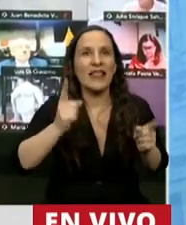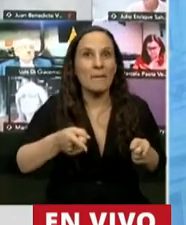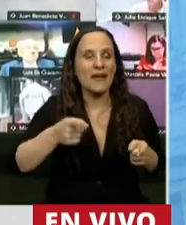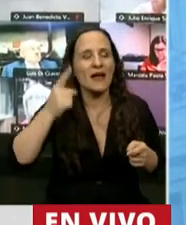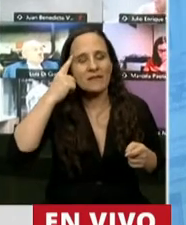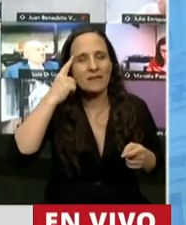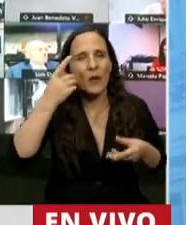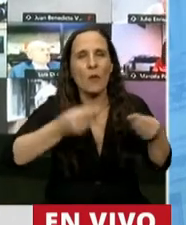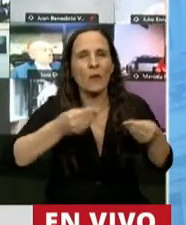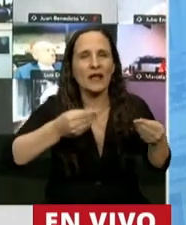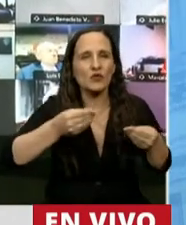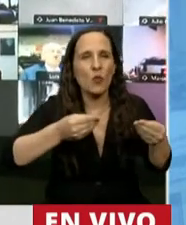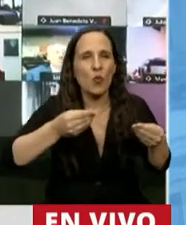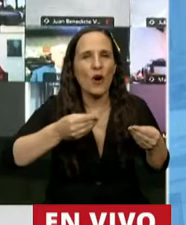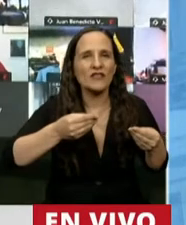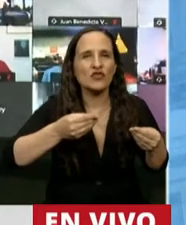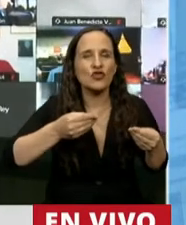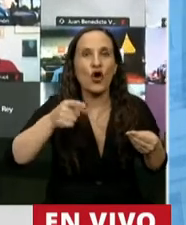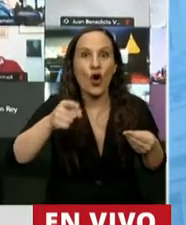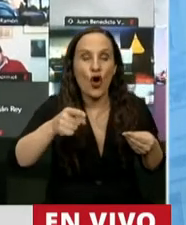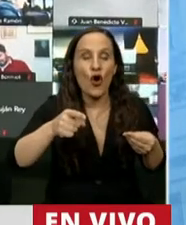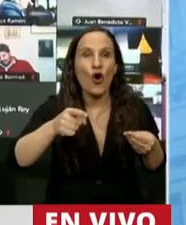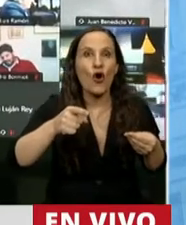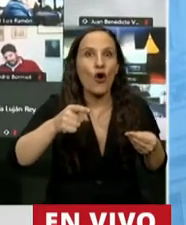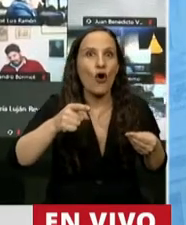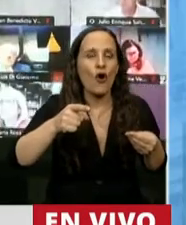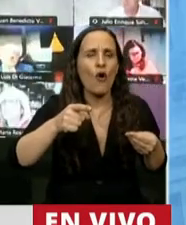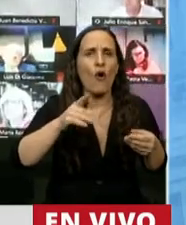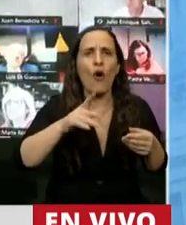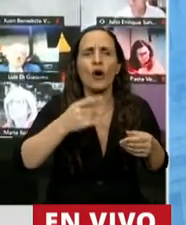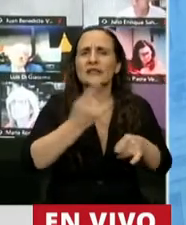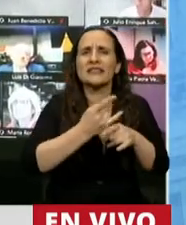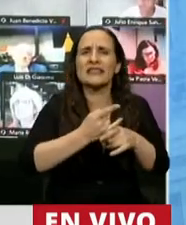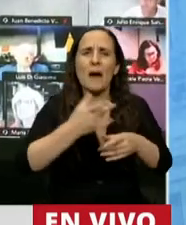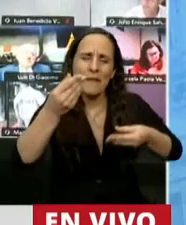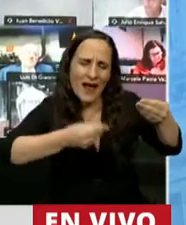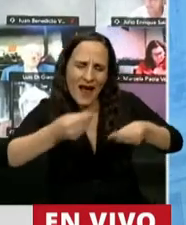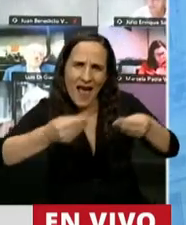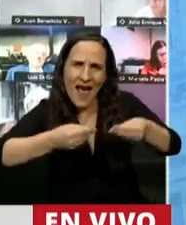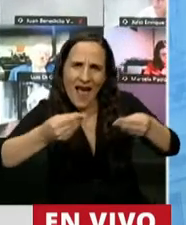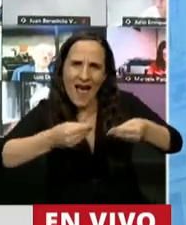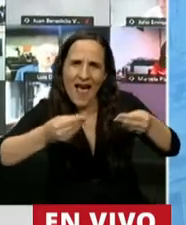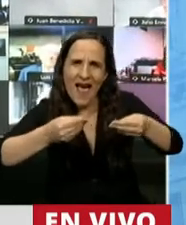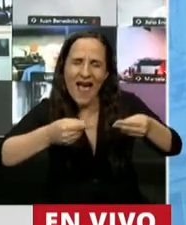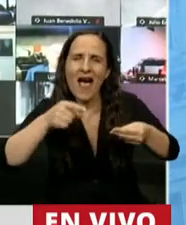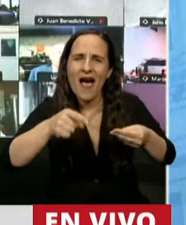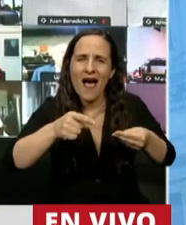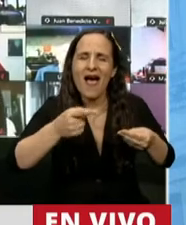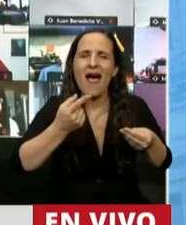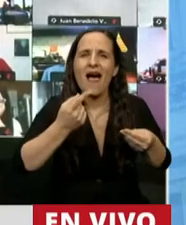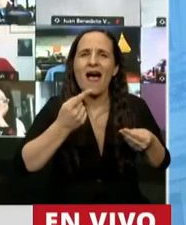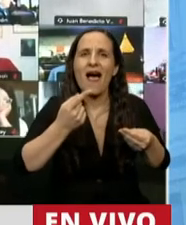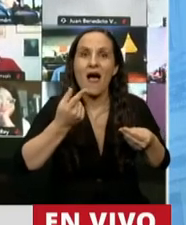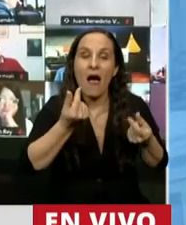prevé que el presupuesto general de la Administración en cada ejercicio va a contemplar el financiamiento de los gastos